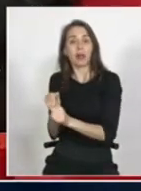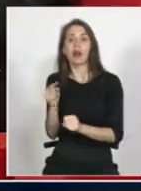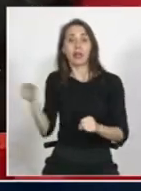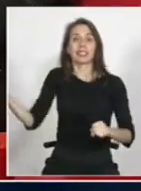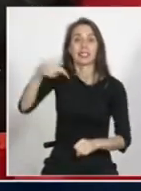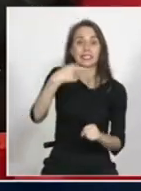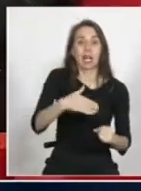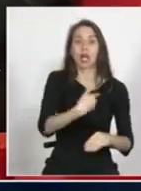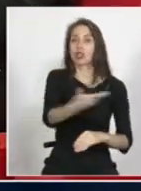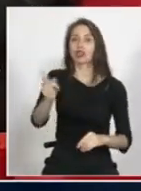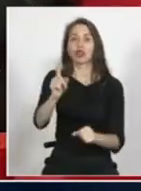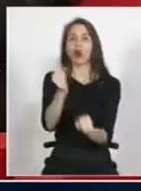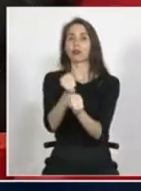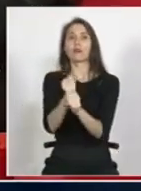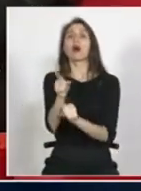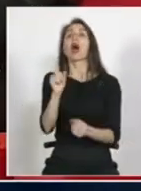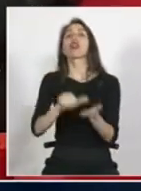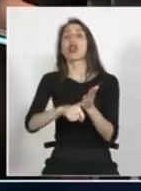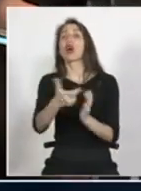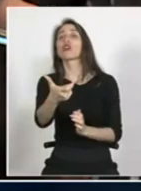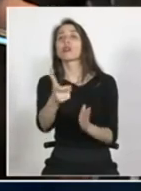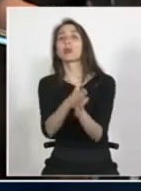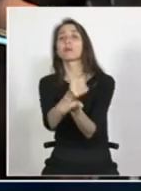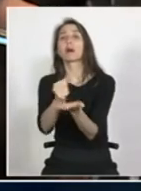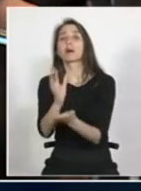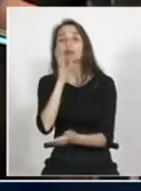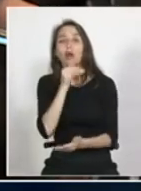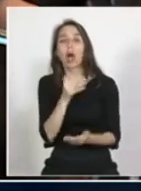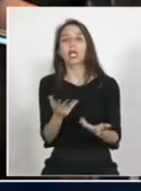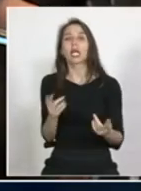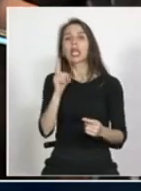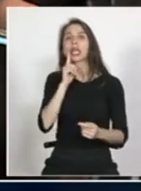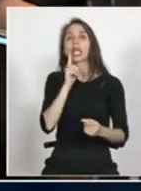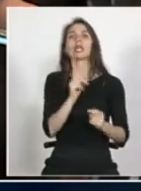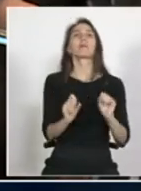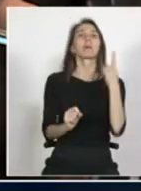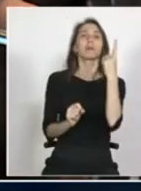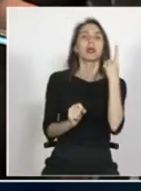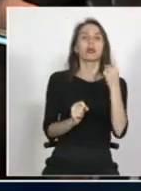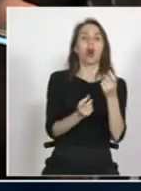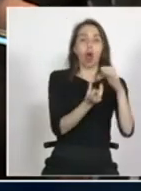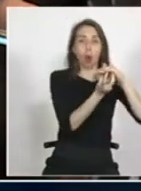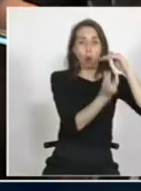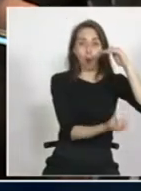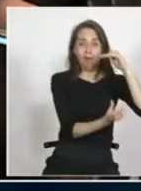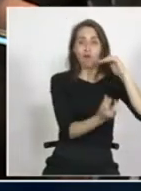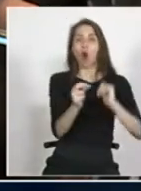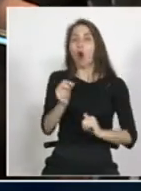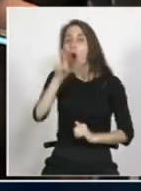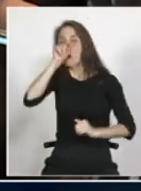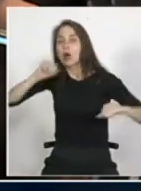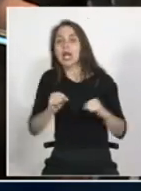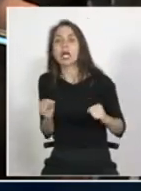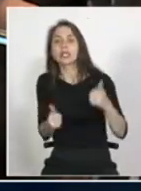porque están en situación irregular y por lo tanto esta cuestión es como el huevo y la gallina y ahí hay una respuesta que yo creo que todavía le falta